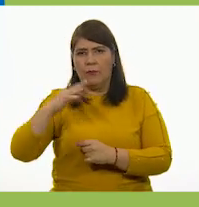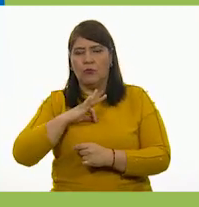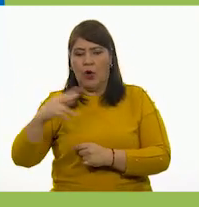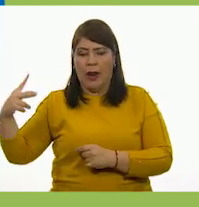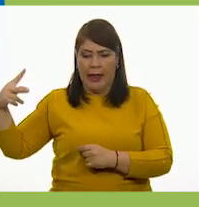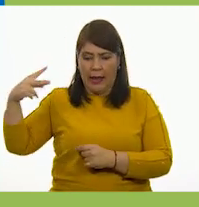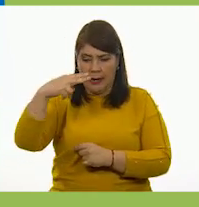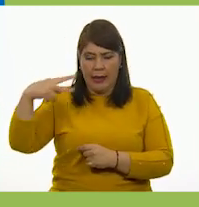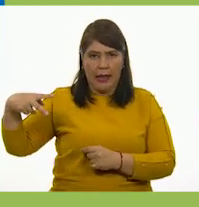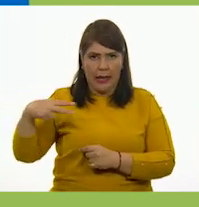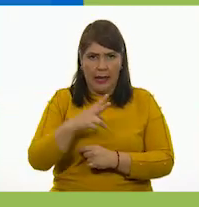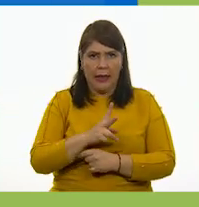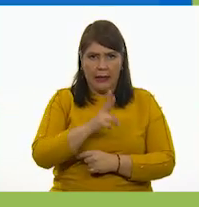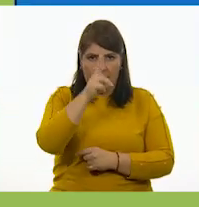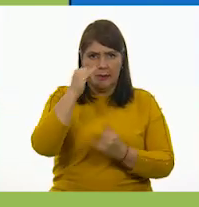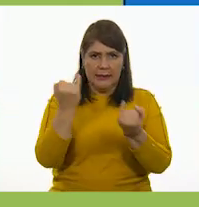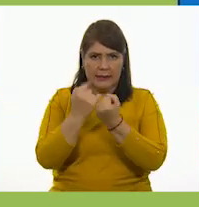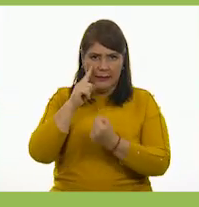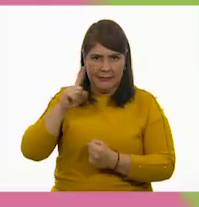las líneas marcadas.